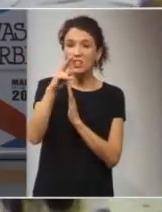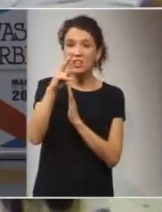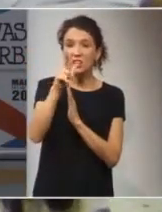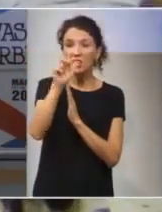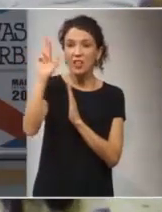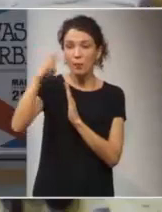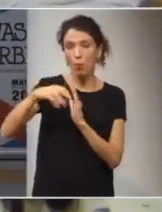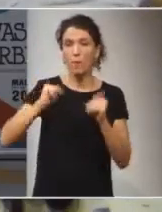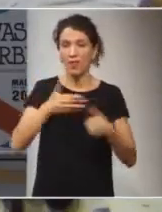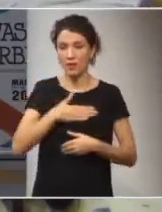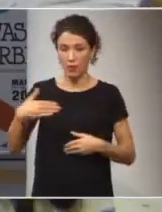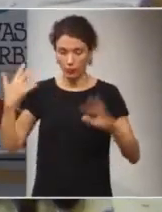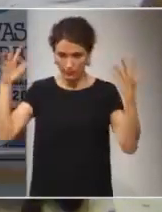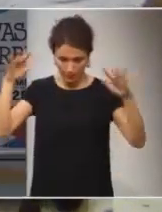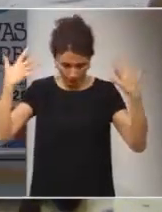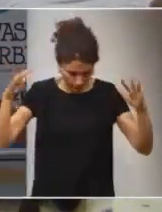empezar.